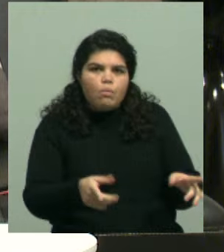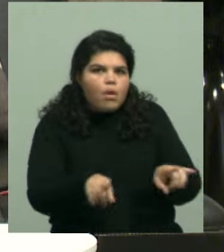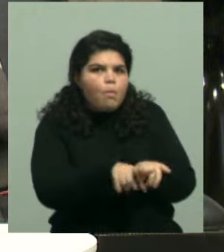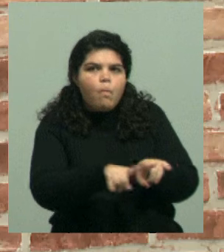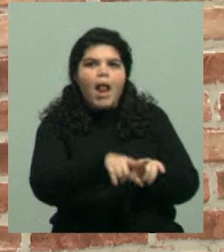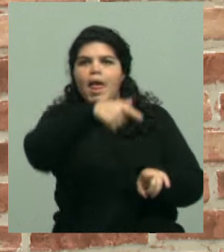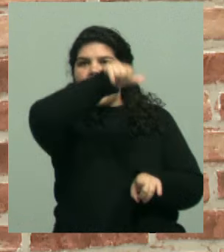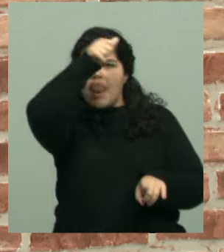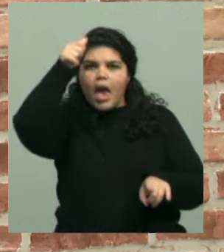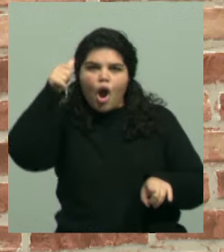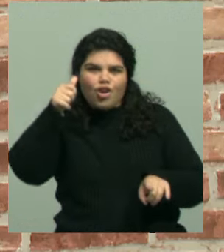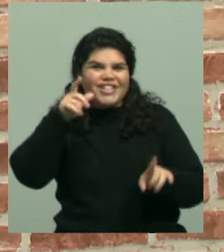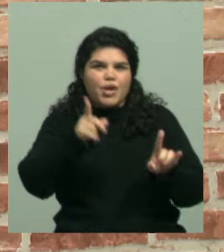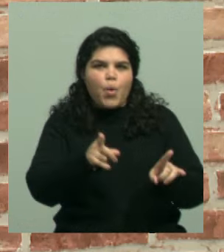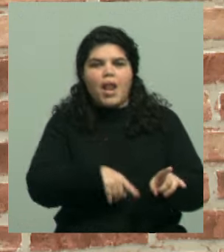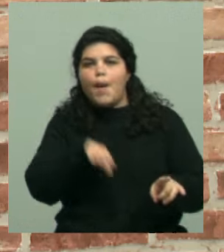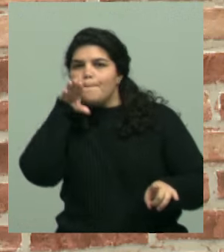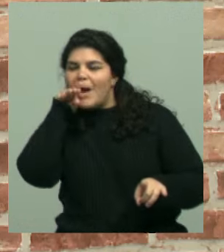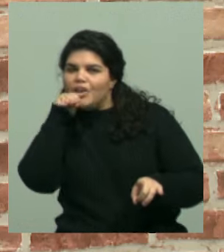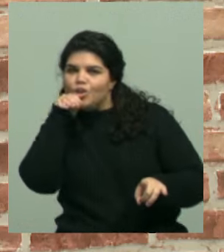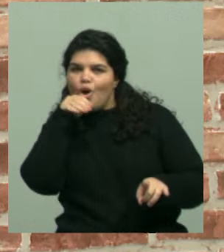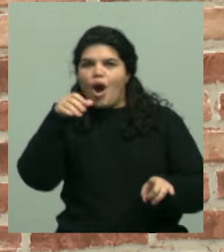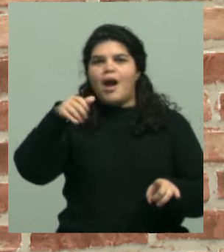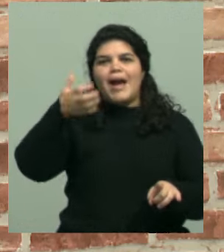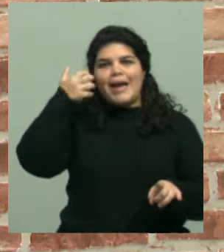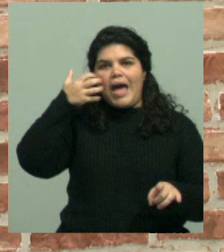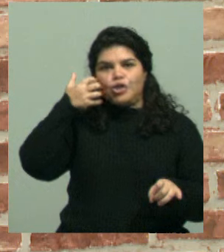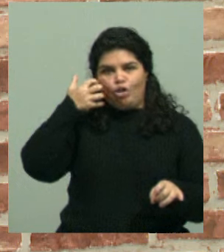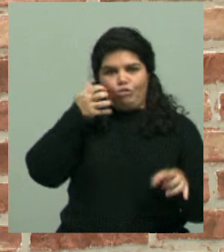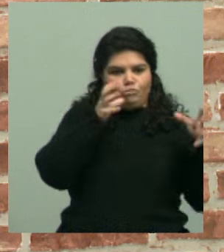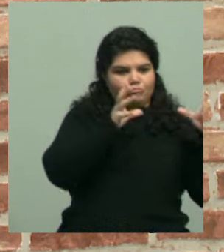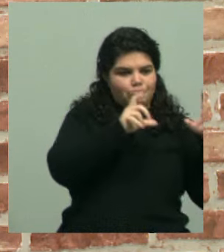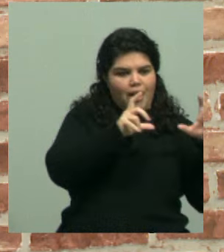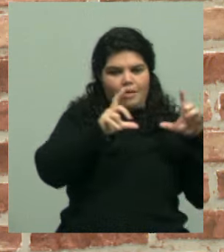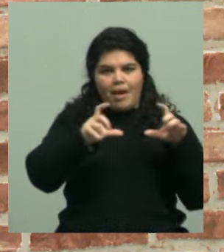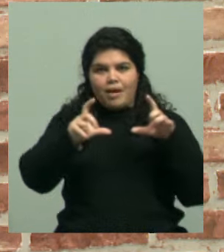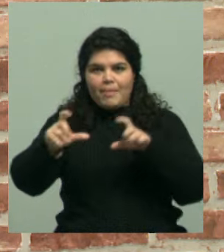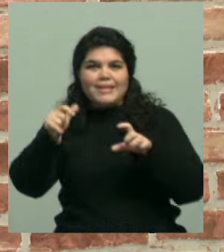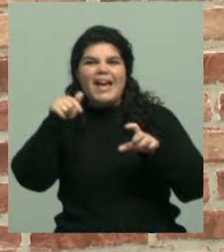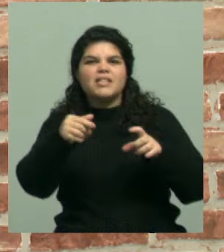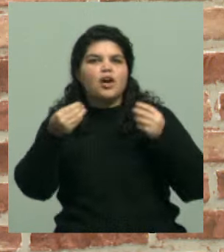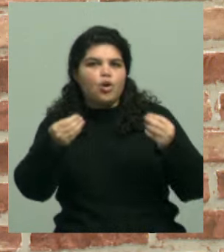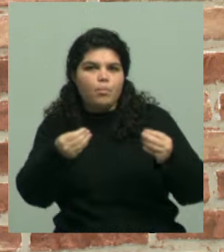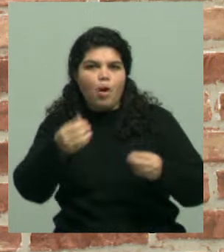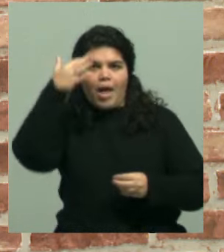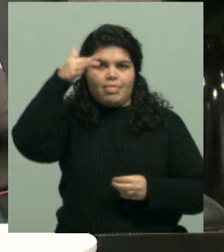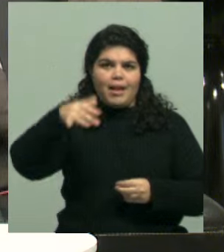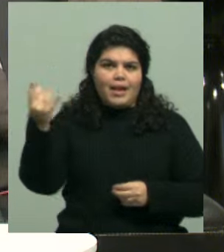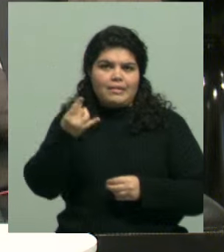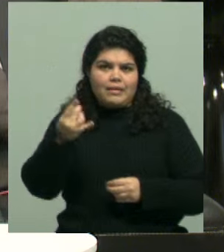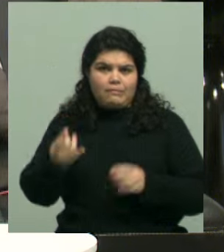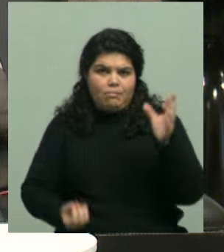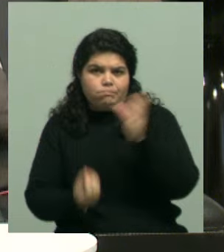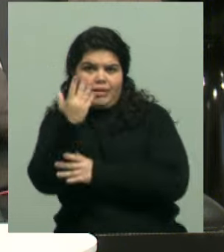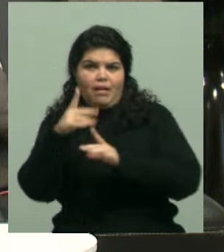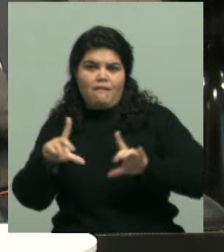campana, la famosa foto del patito, el león y el gato. Totalmente. ¿Se acuerdan, no? Sí, sí, sí. Fue creada por inteligencia artificial. Políticamente